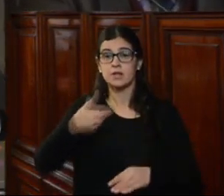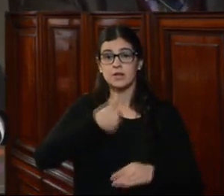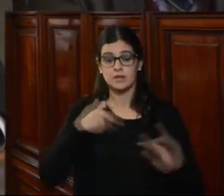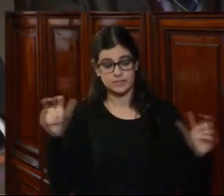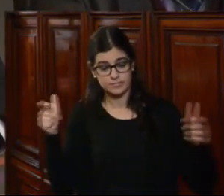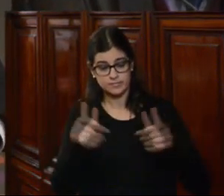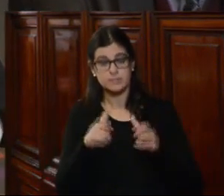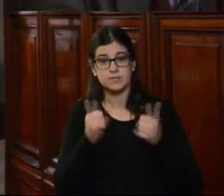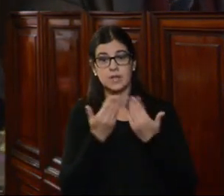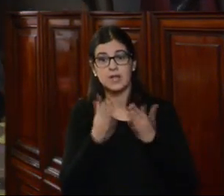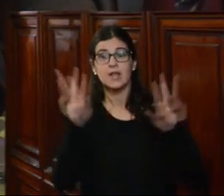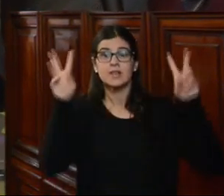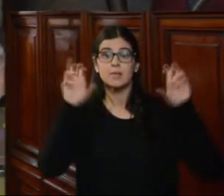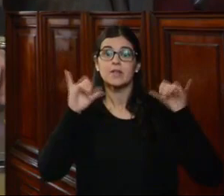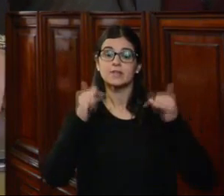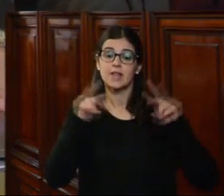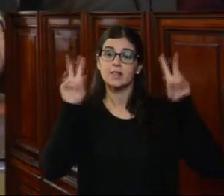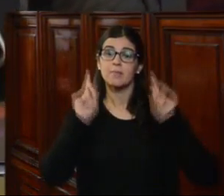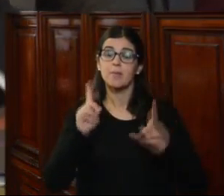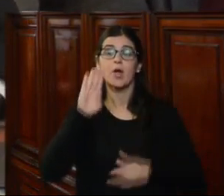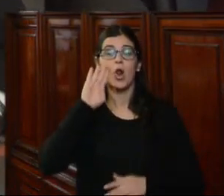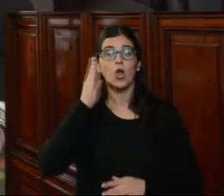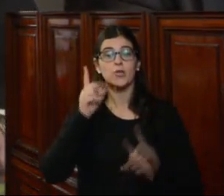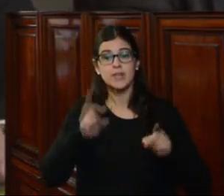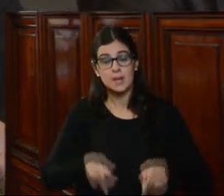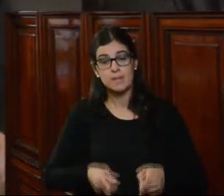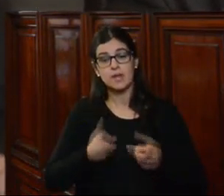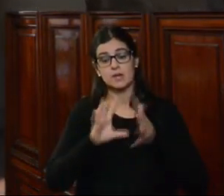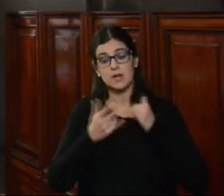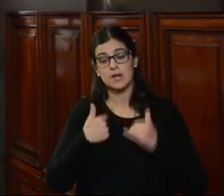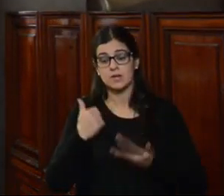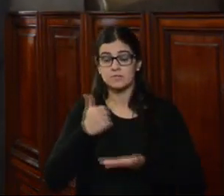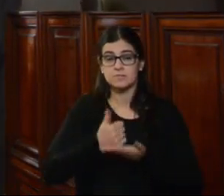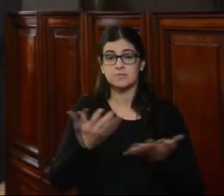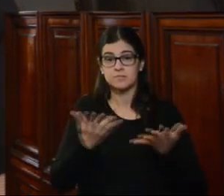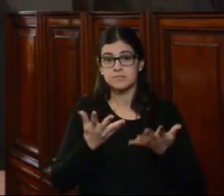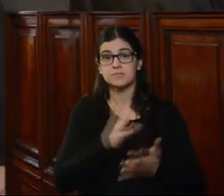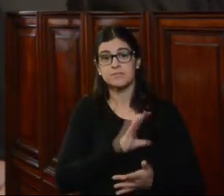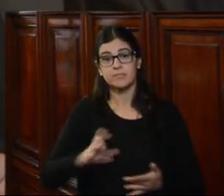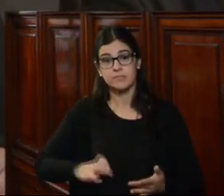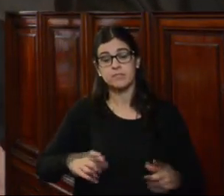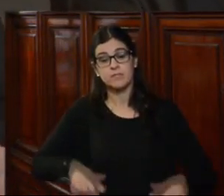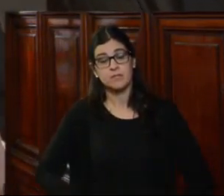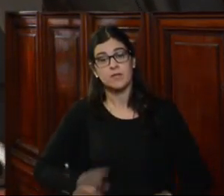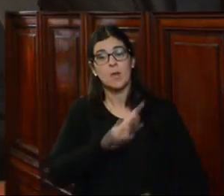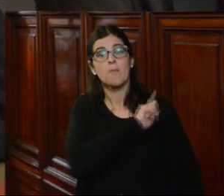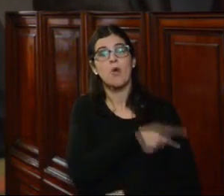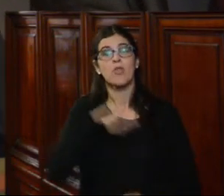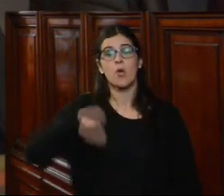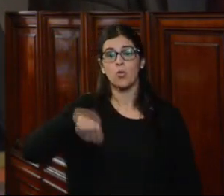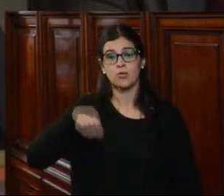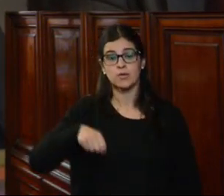audiencia temática y también reconocemos la presencia del Estado a través de Cancillería y el Poder Judicial.